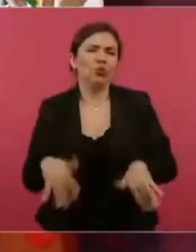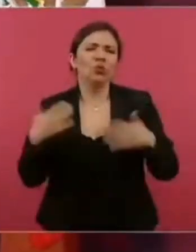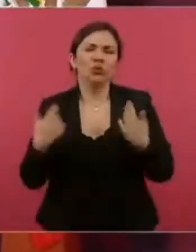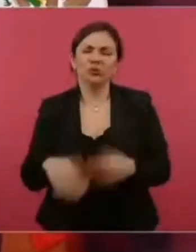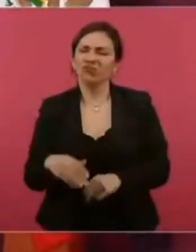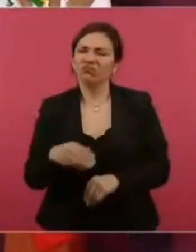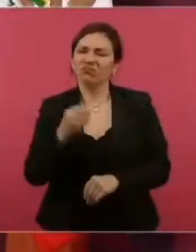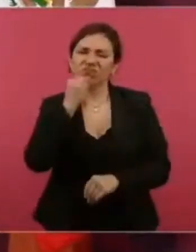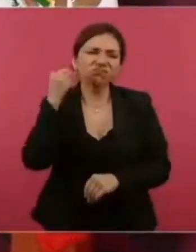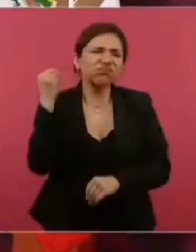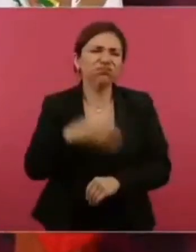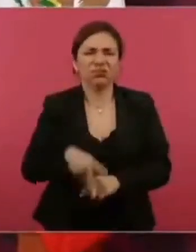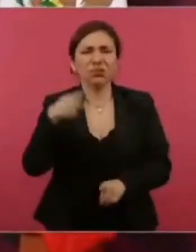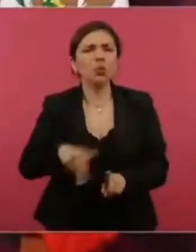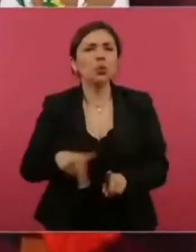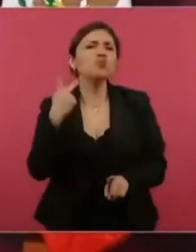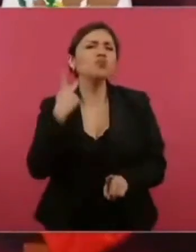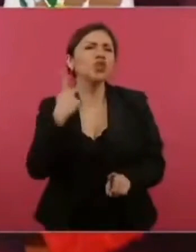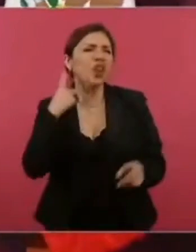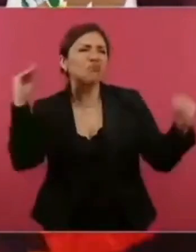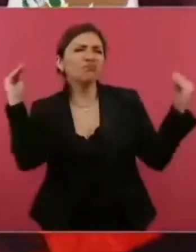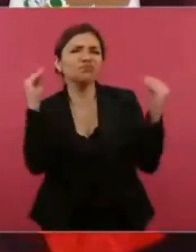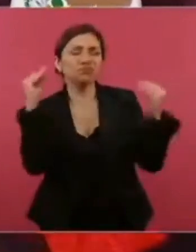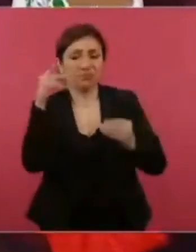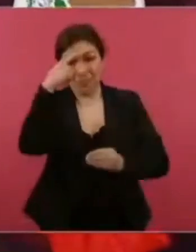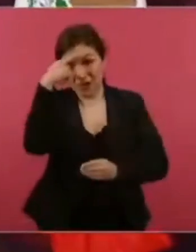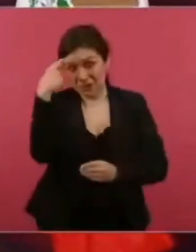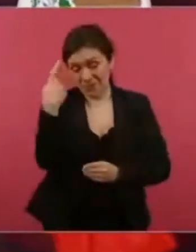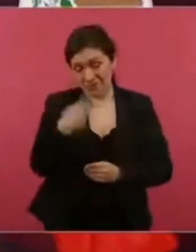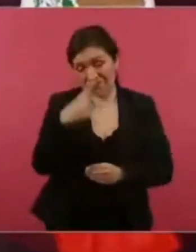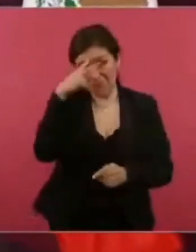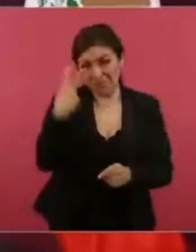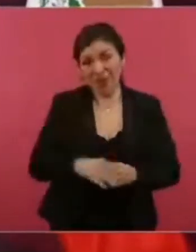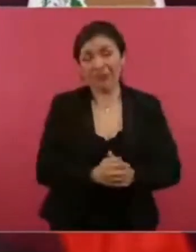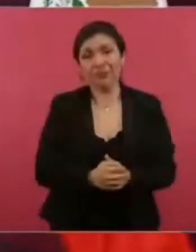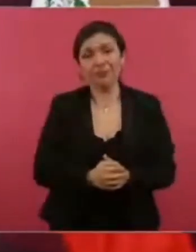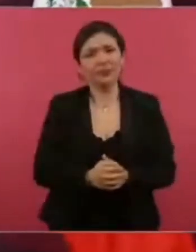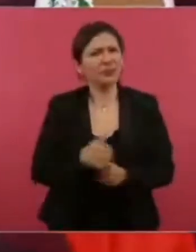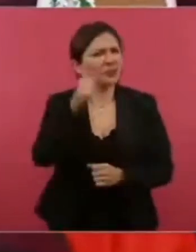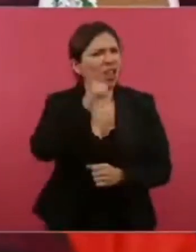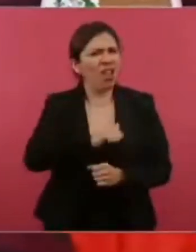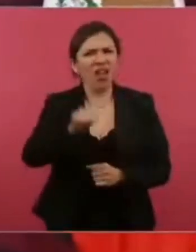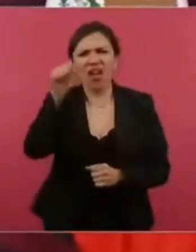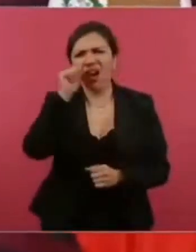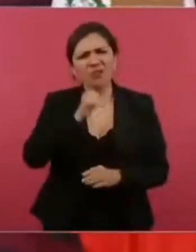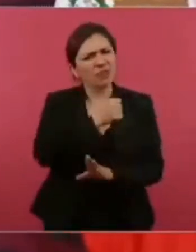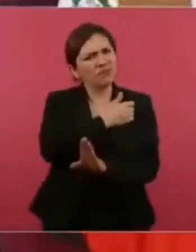exterior de México en casi todos los tiempos,